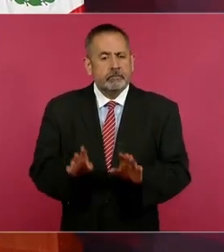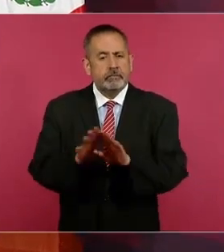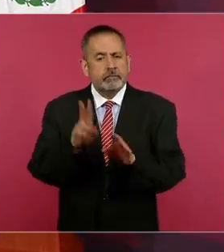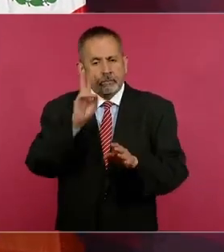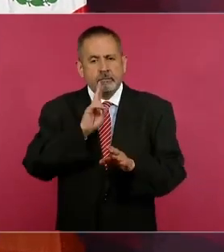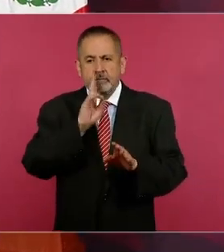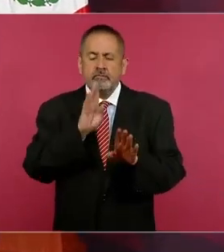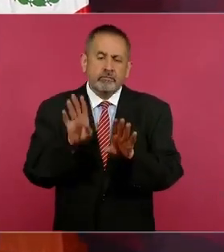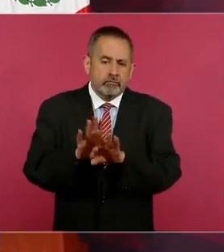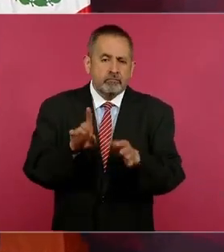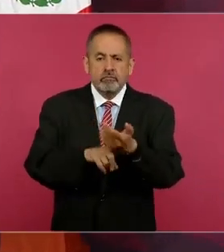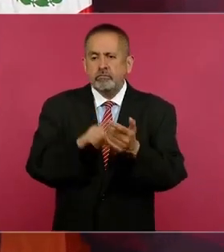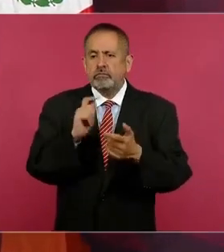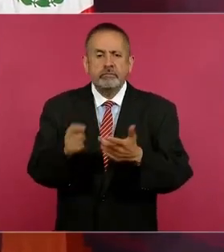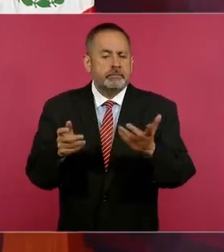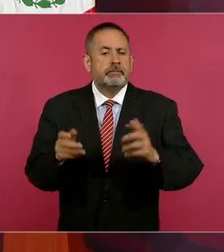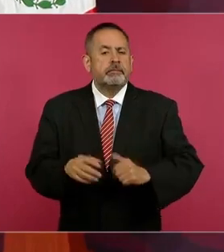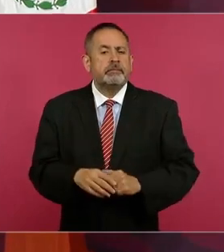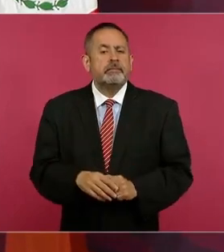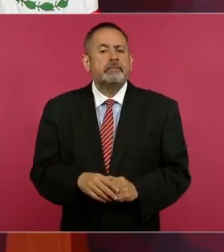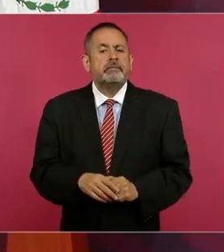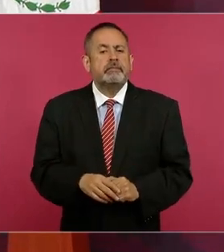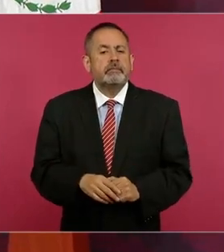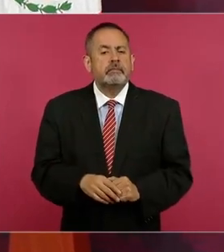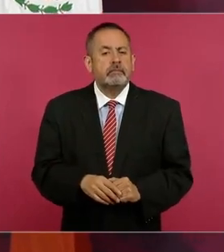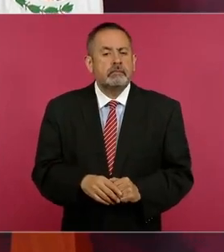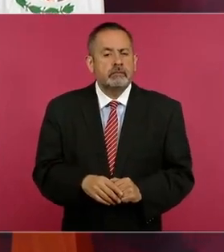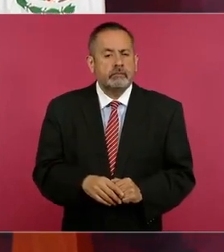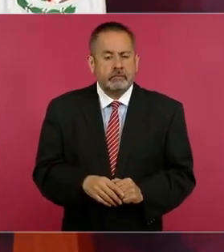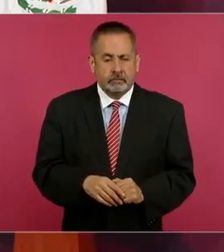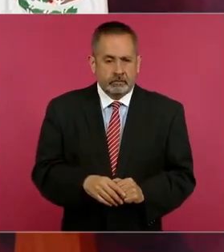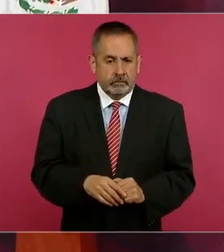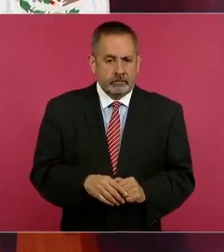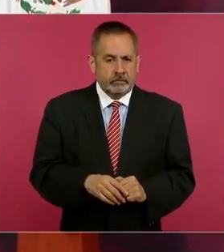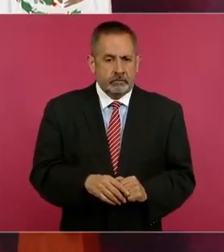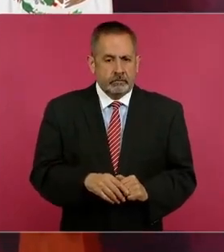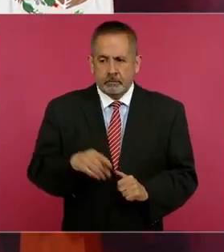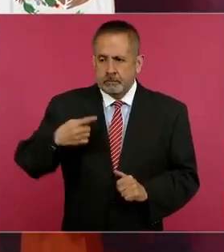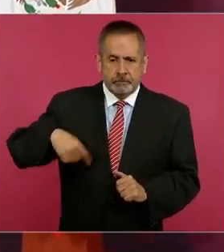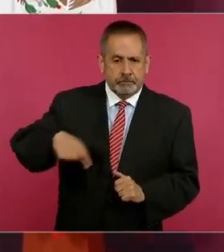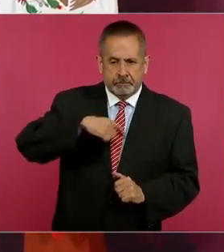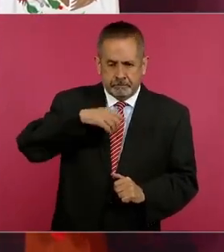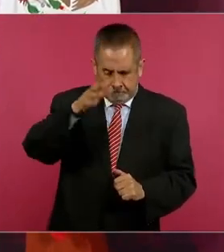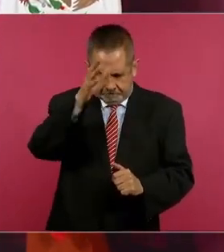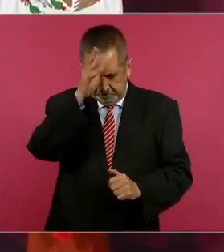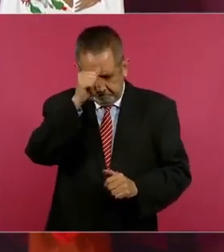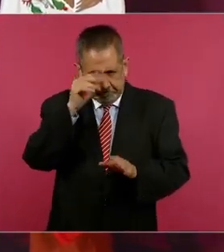podemos ponernos de acuerdo